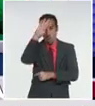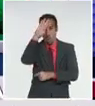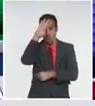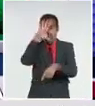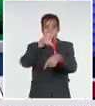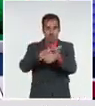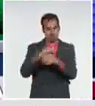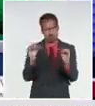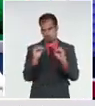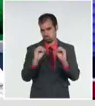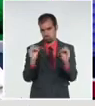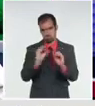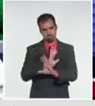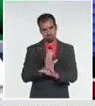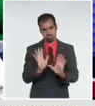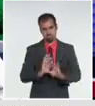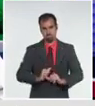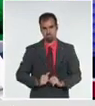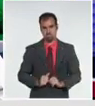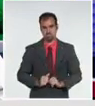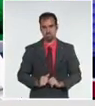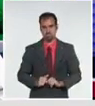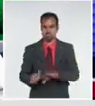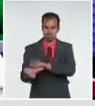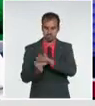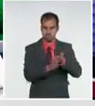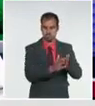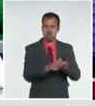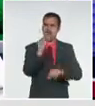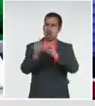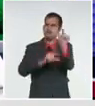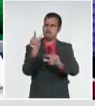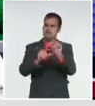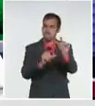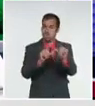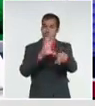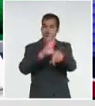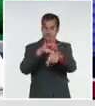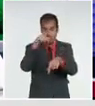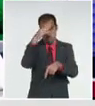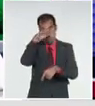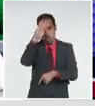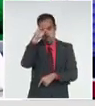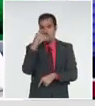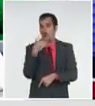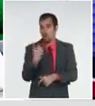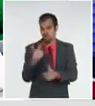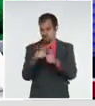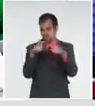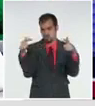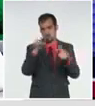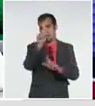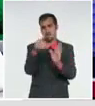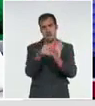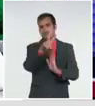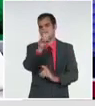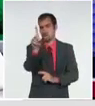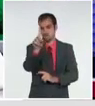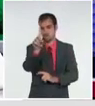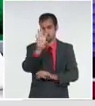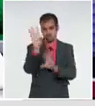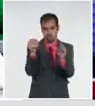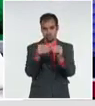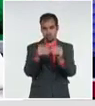Casos autóctono, mil veintiuno, cifra elevada. Las